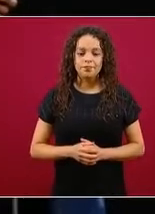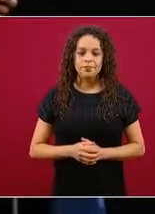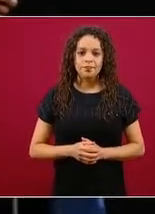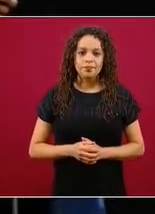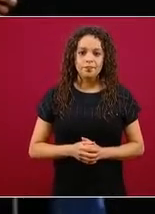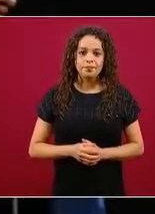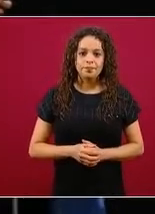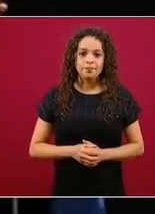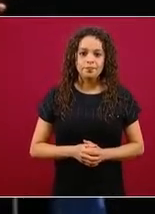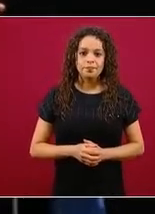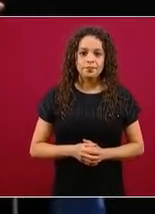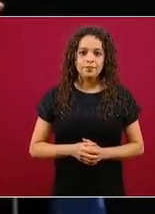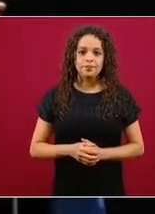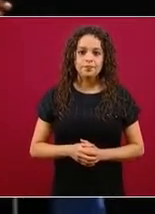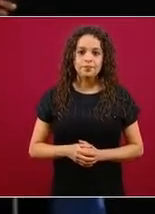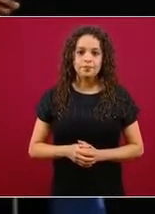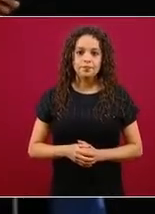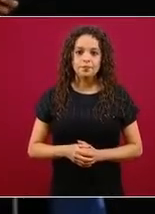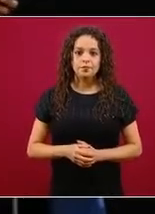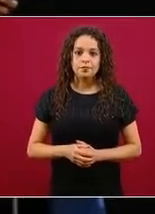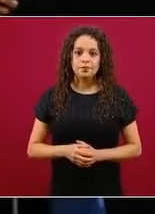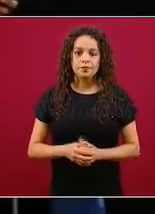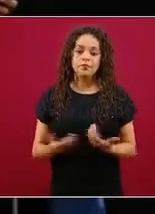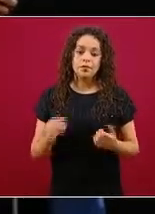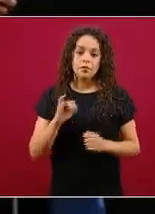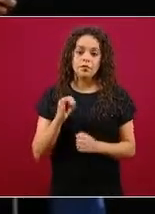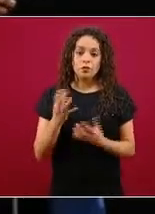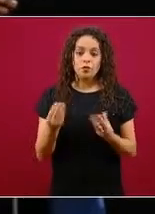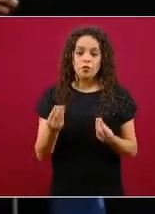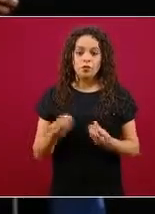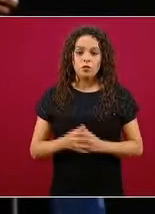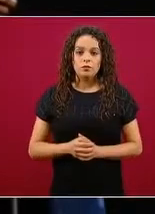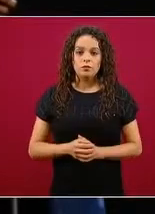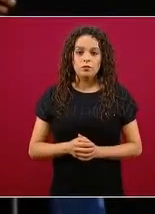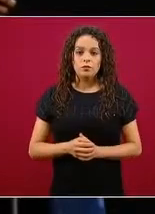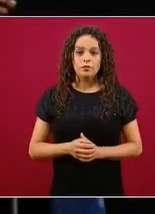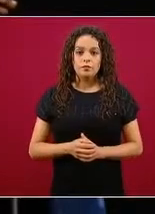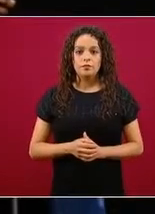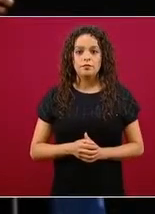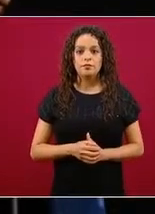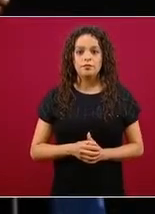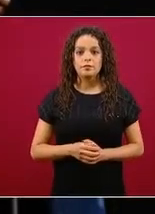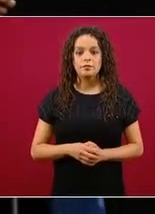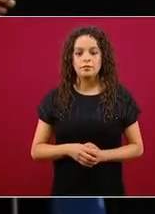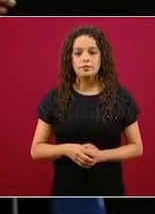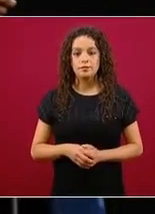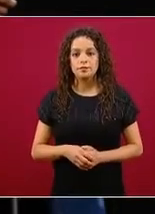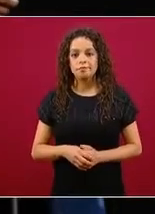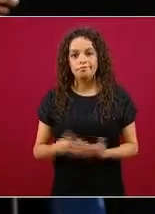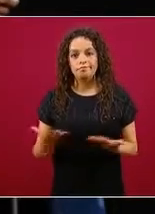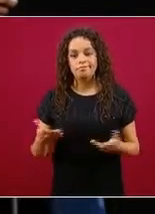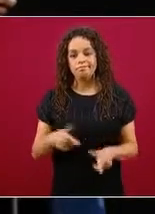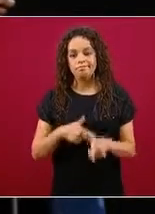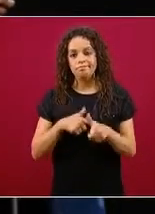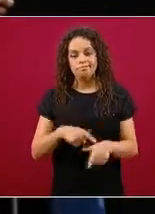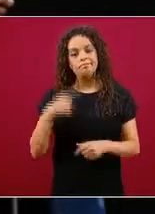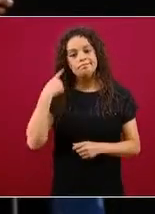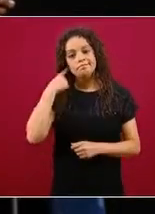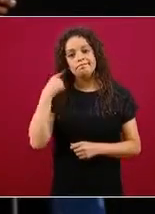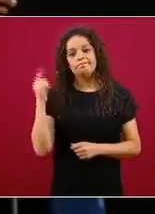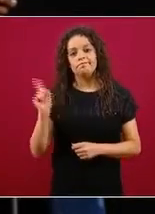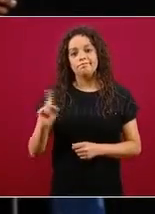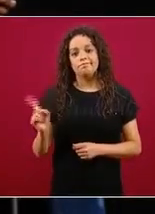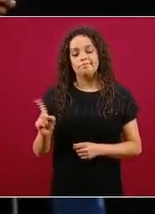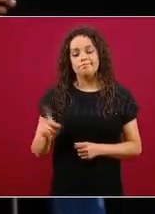talentosas, pero van a empezar con pocos experimentos, pocas muestras, que a ustedes